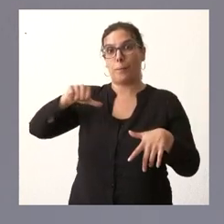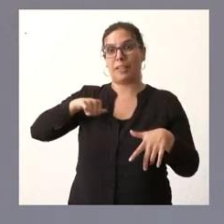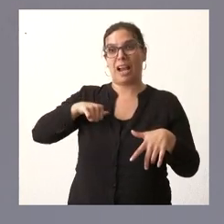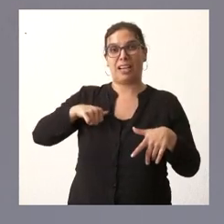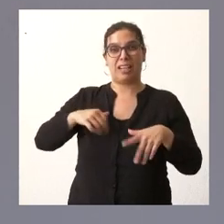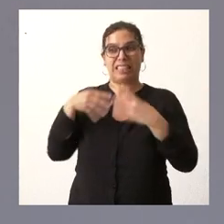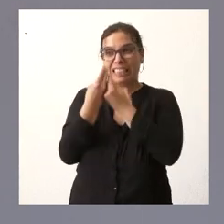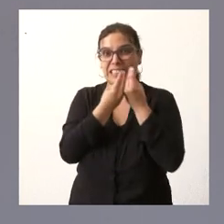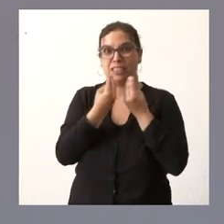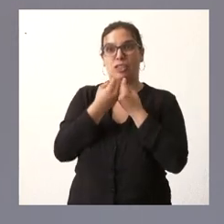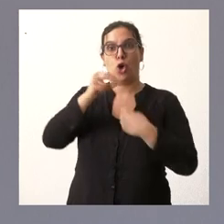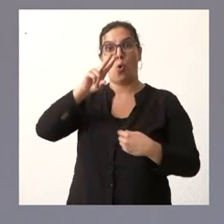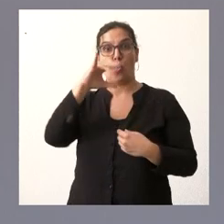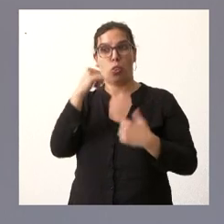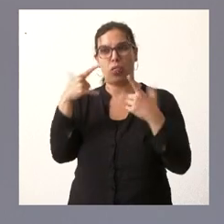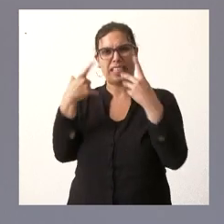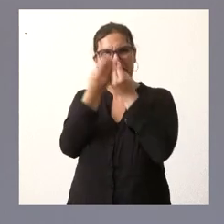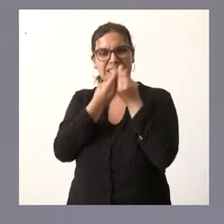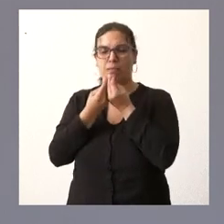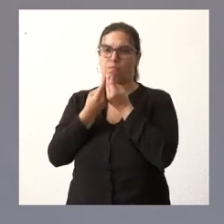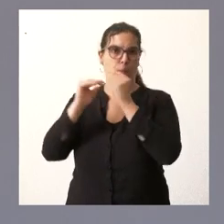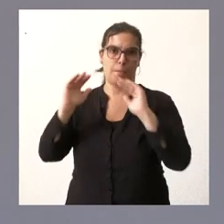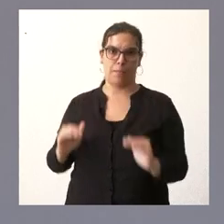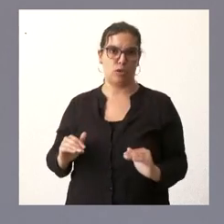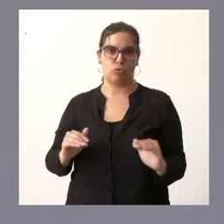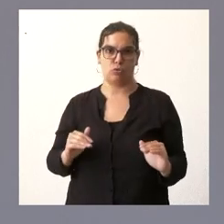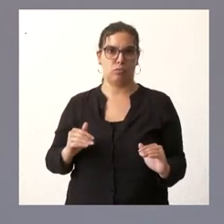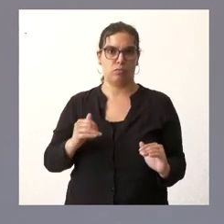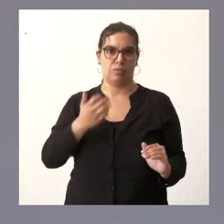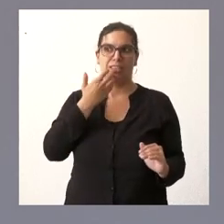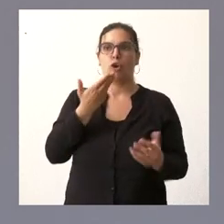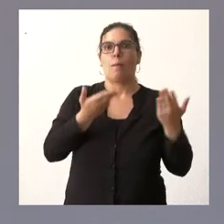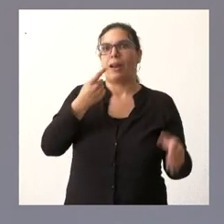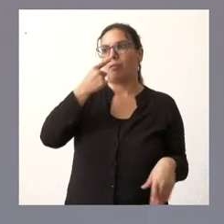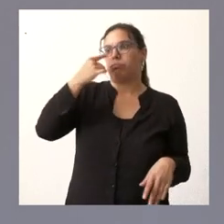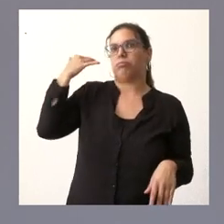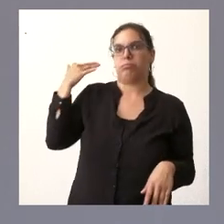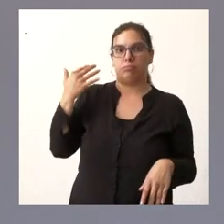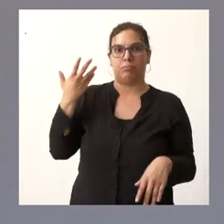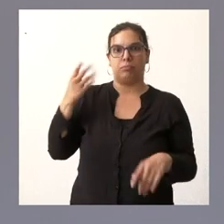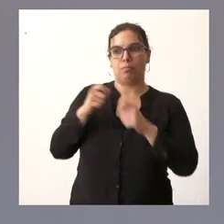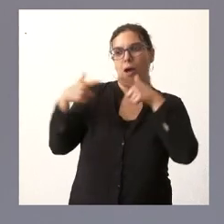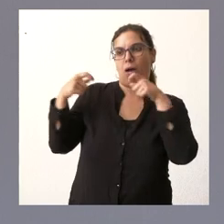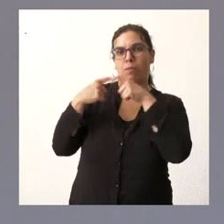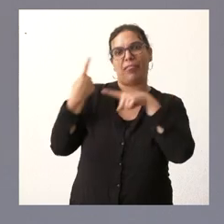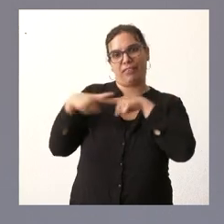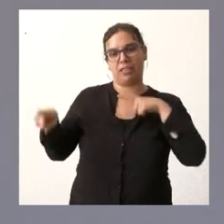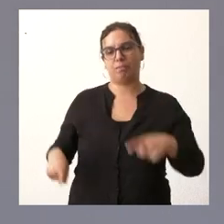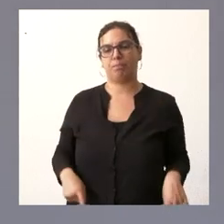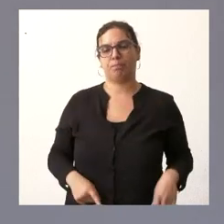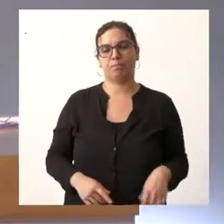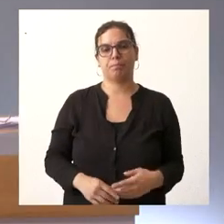en las UCIs pues es menor que el que podría presumirse en otras olas respecto de la incidencia global para el conjunto de la población